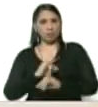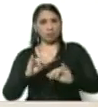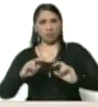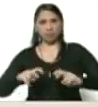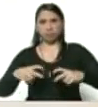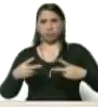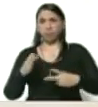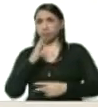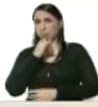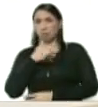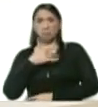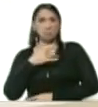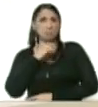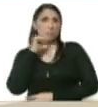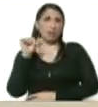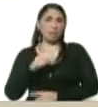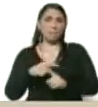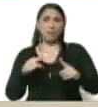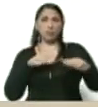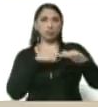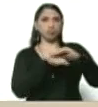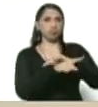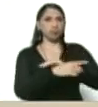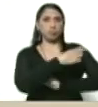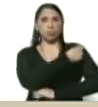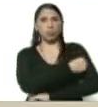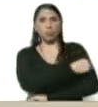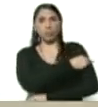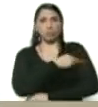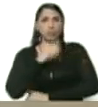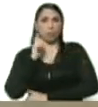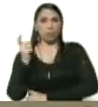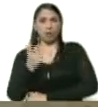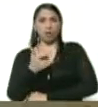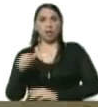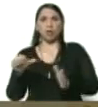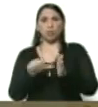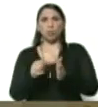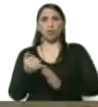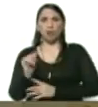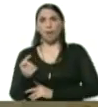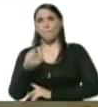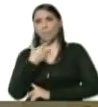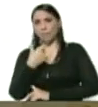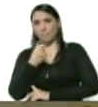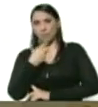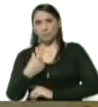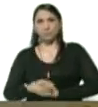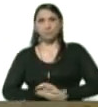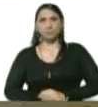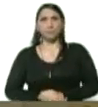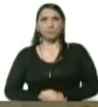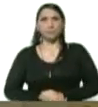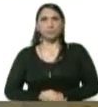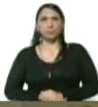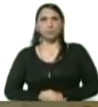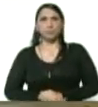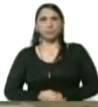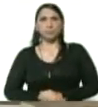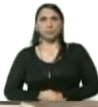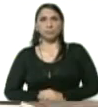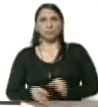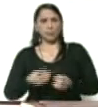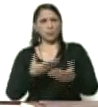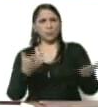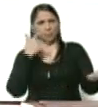asintomática y fue ingresada al hospital de Guarena, donde está recibiendo el tratamiento. Si ustedes